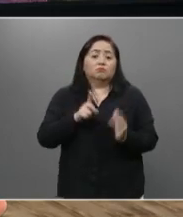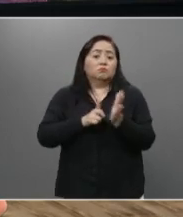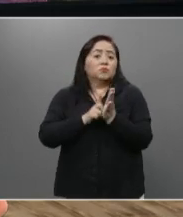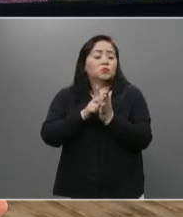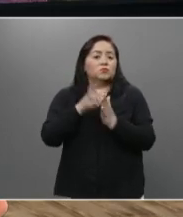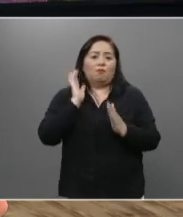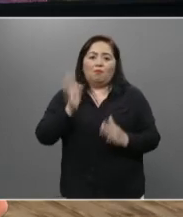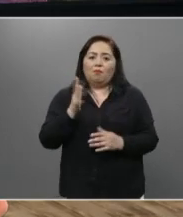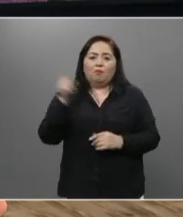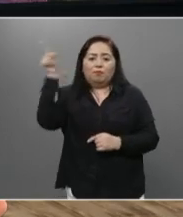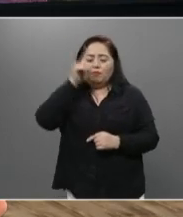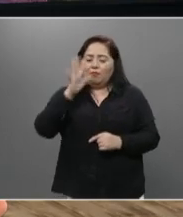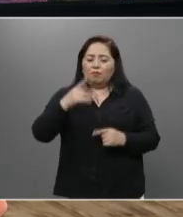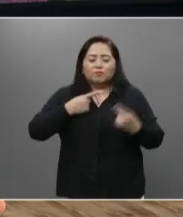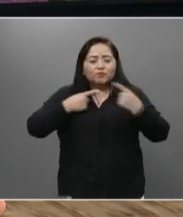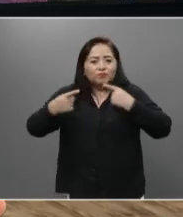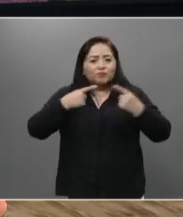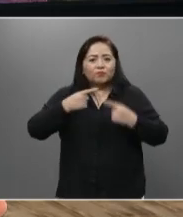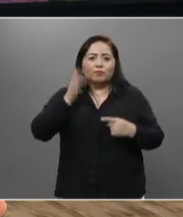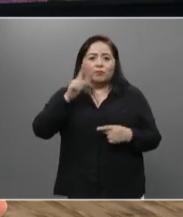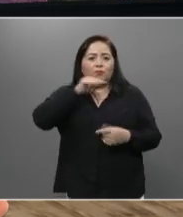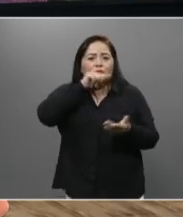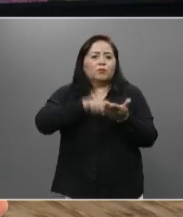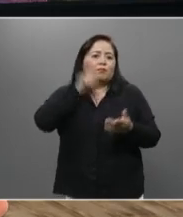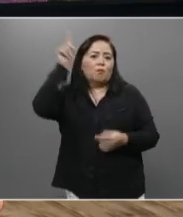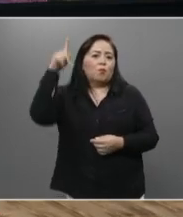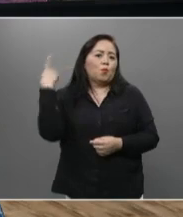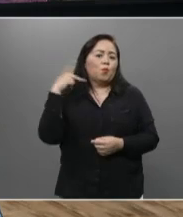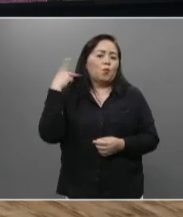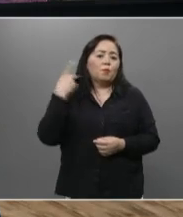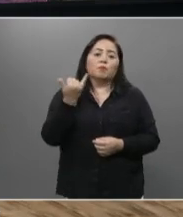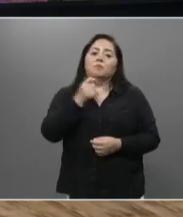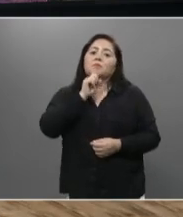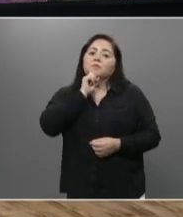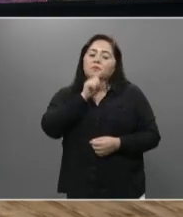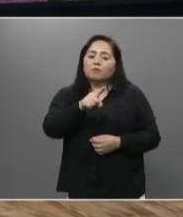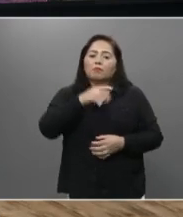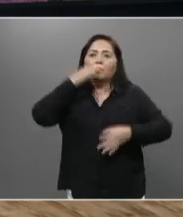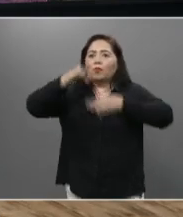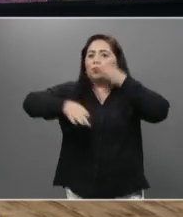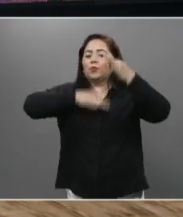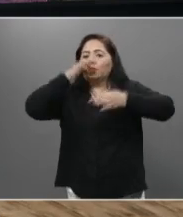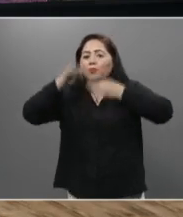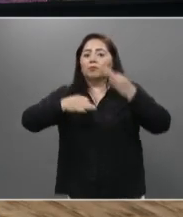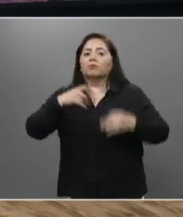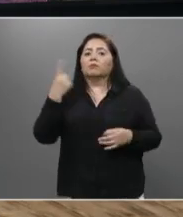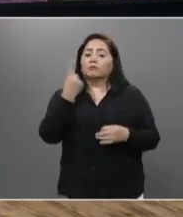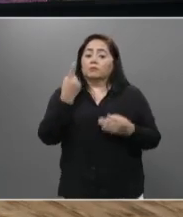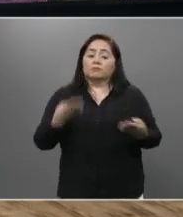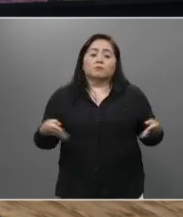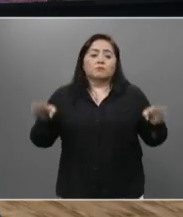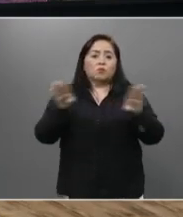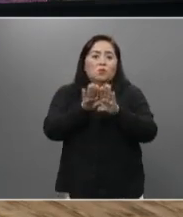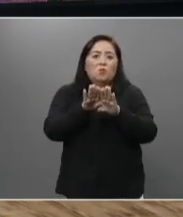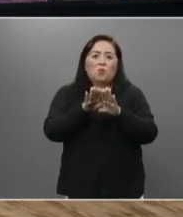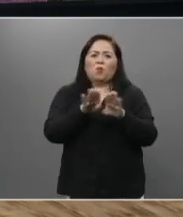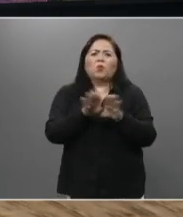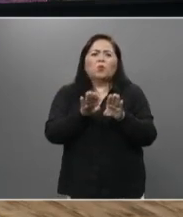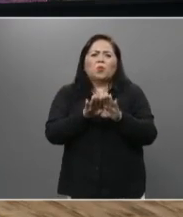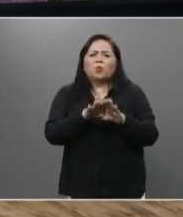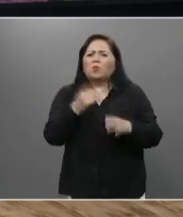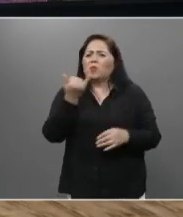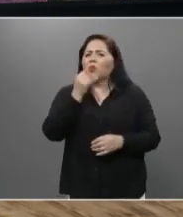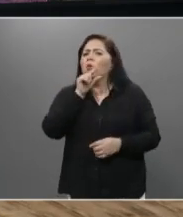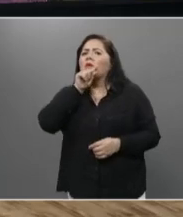decisión que se está tomando ya allá en Puebla. También se está anunciando que se cierran, como en